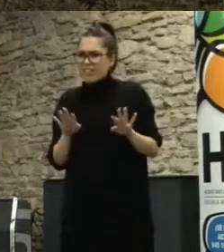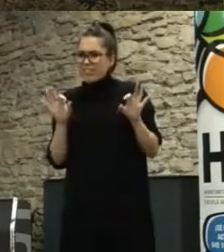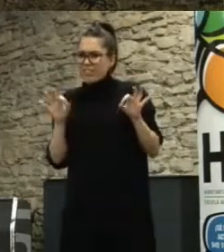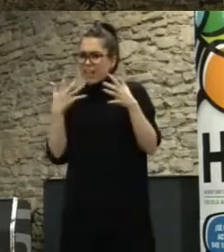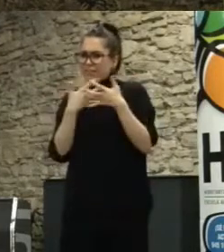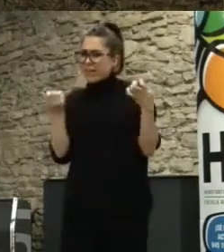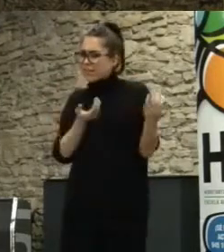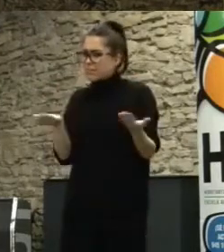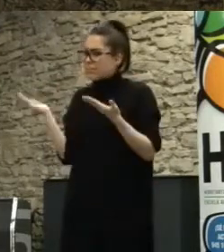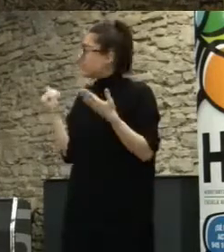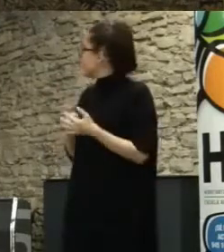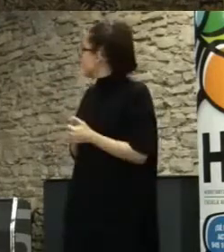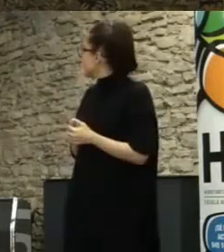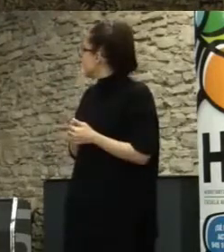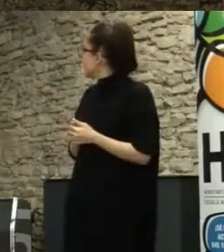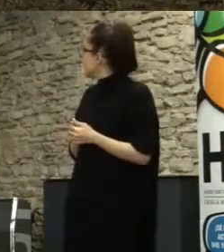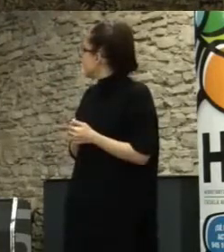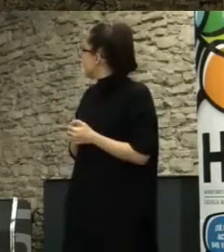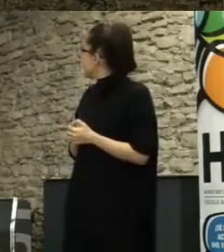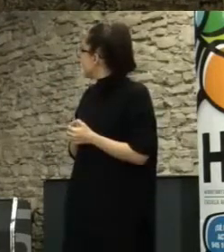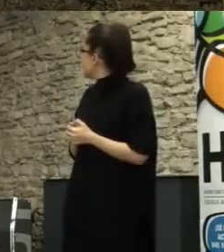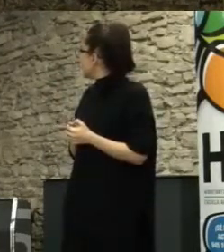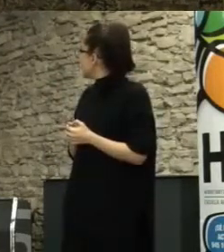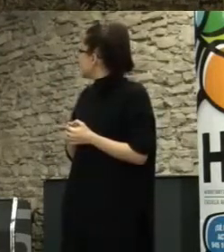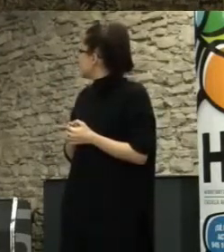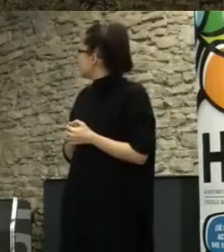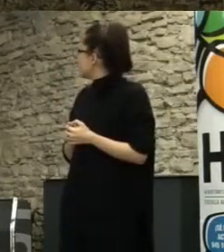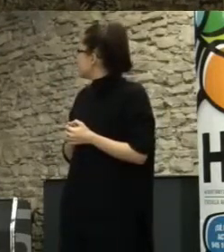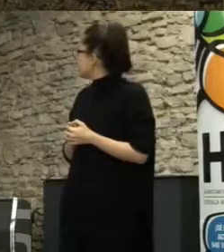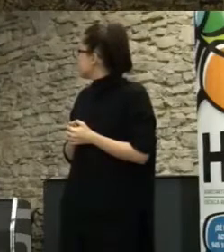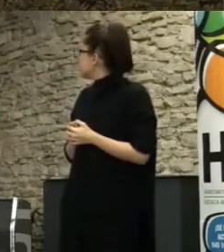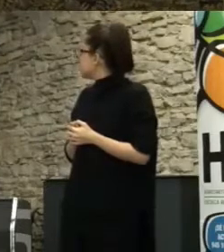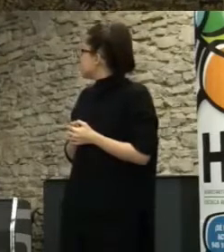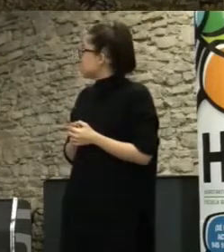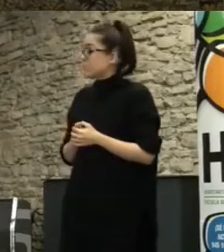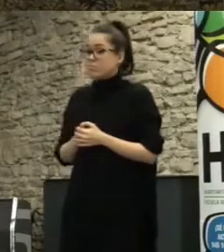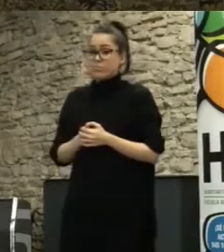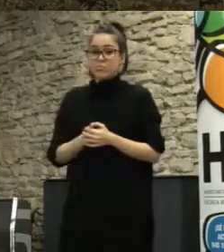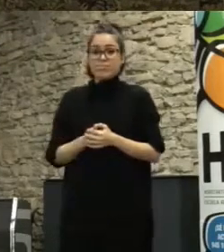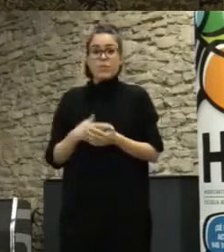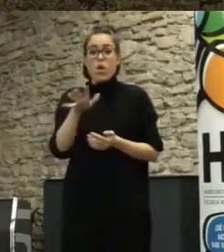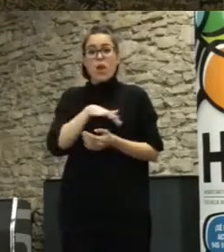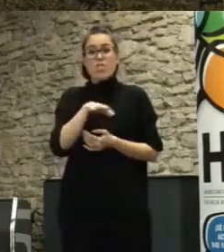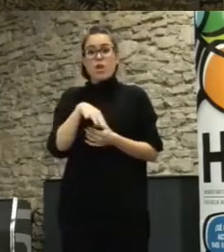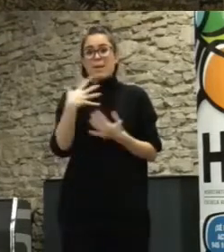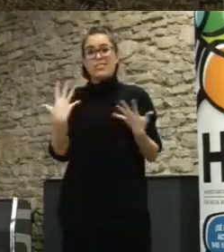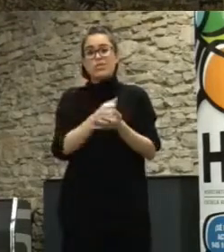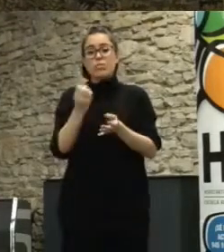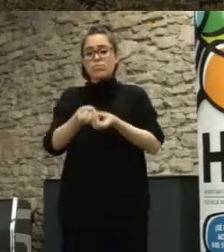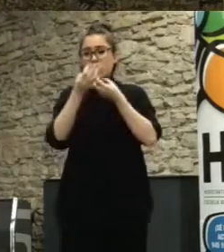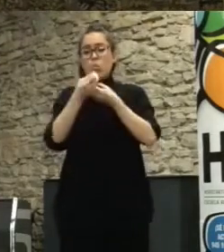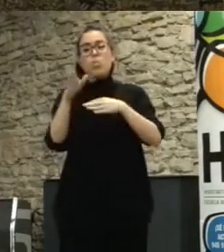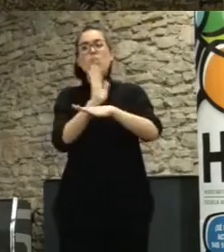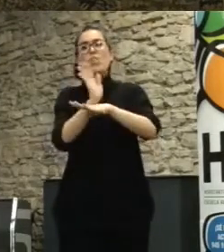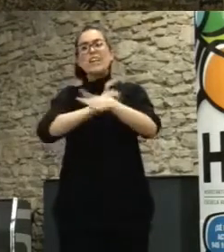de Ronald Bartes de la mayor subversión es alterar los códigos no destruirlos un lugar para decidirlo todo este es el cine usera un cine